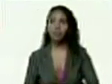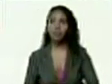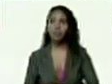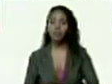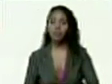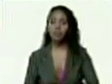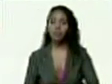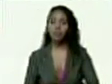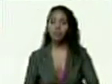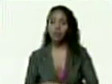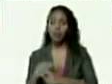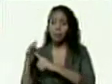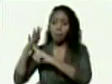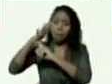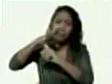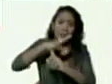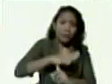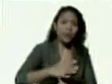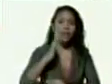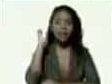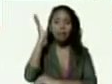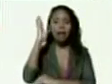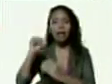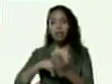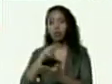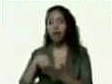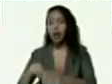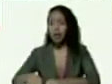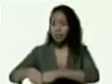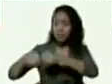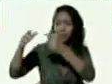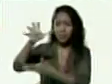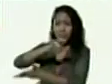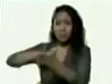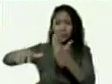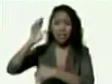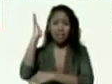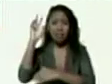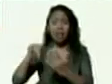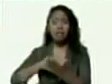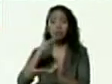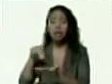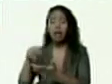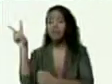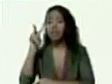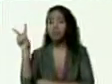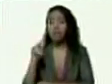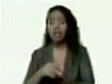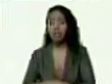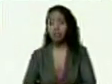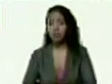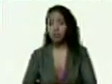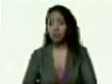hundieron la asamblea nacional destruyeron la asamblea nacional de venezuela la destruyeron